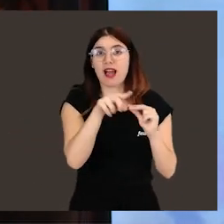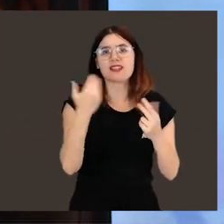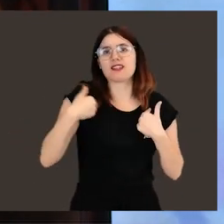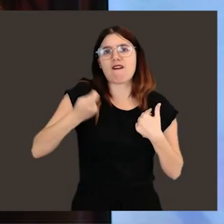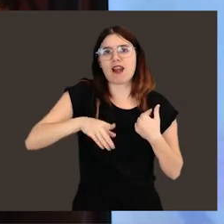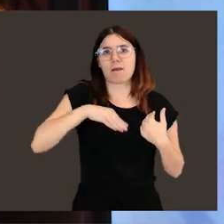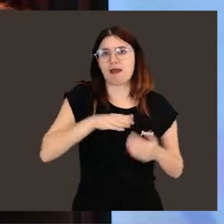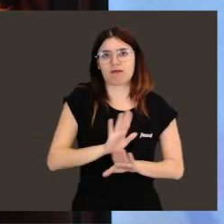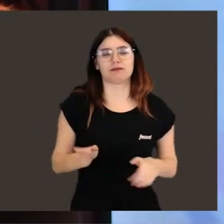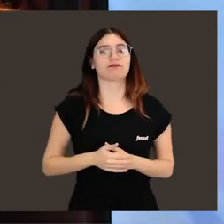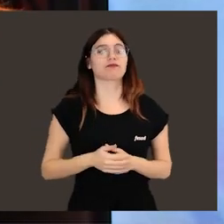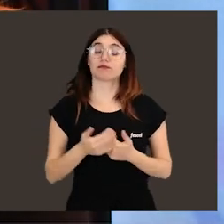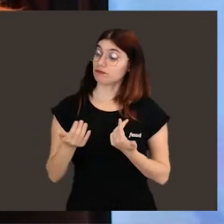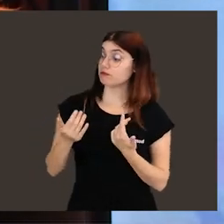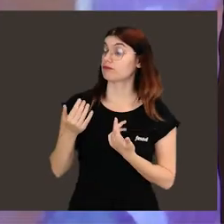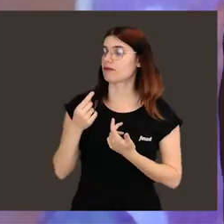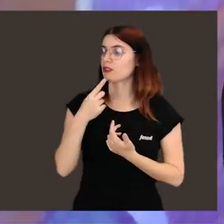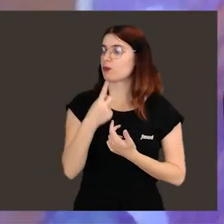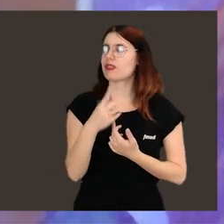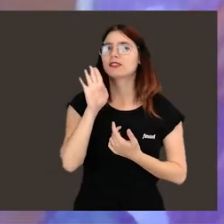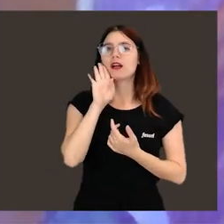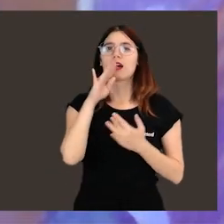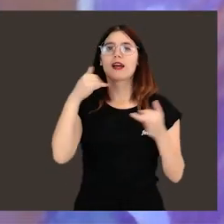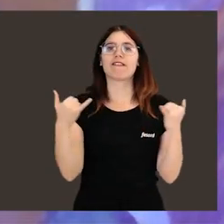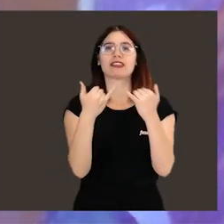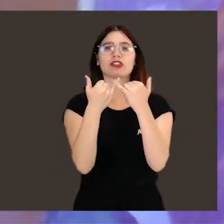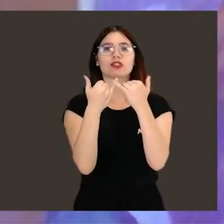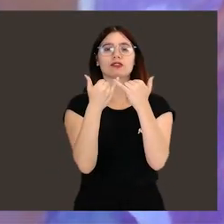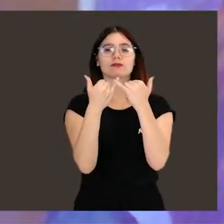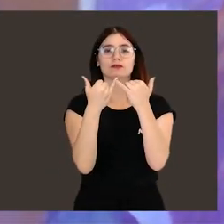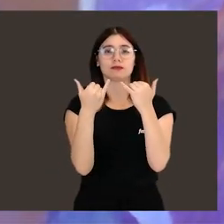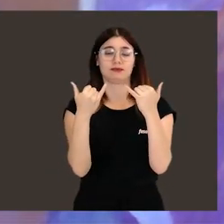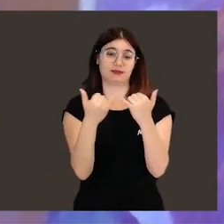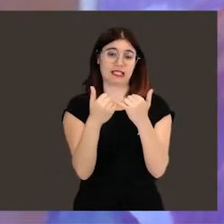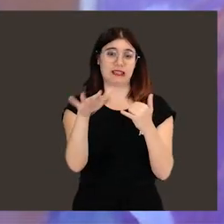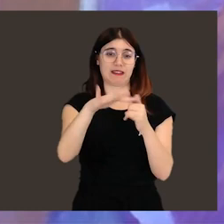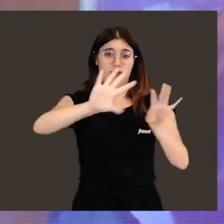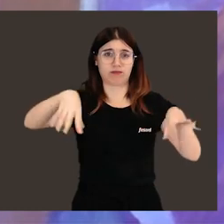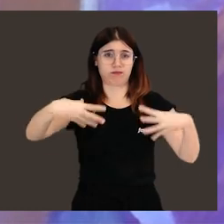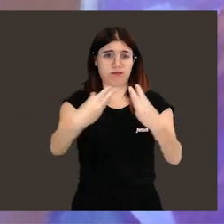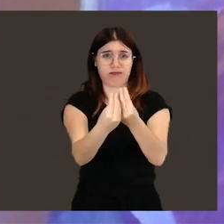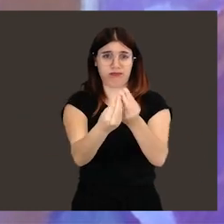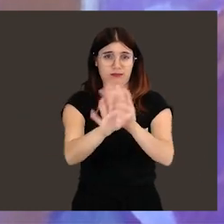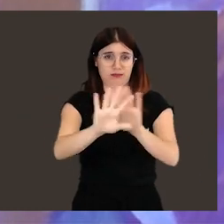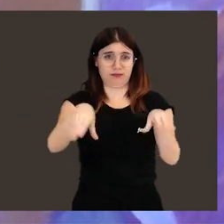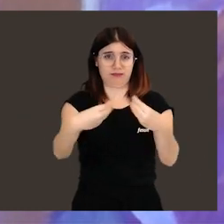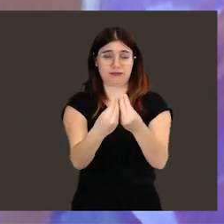aunque hubieran terminado ahí, habrían merecido la pena. Nos decías en este evento que llenó